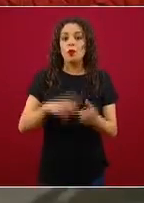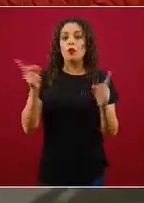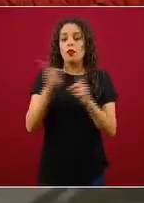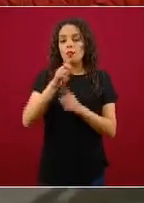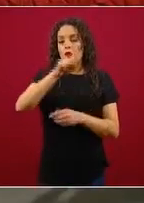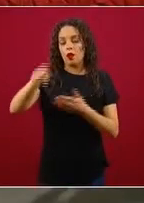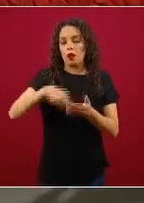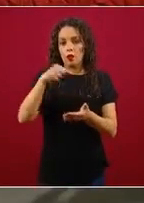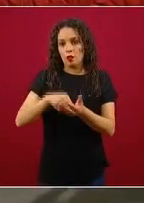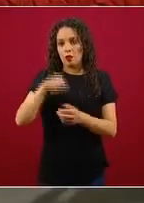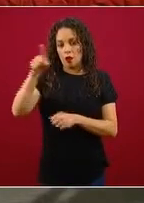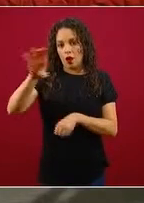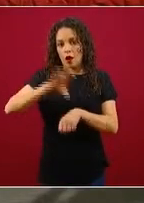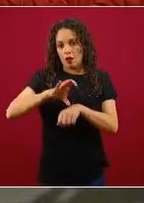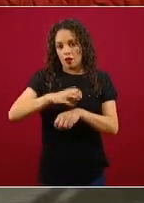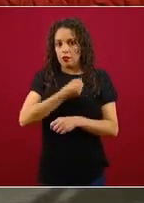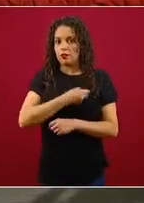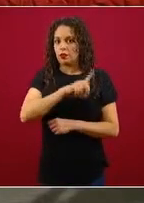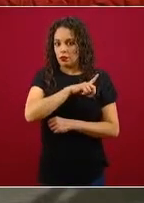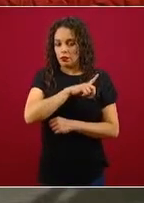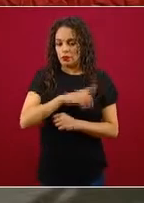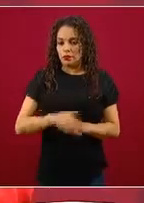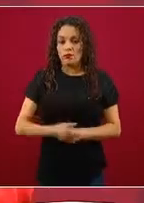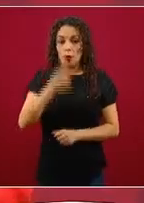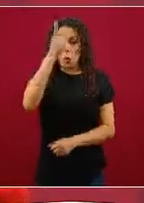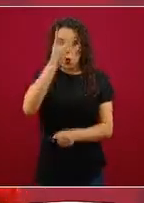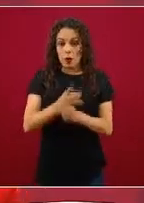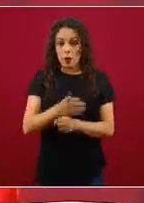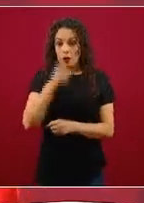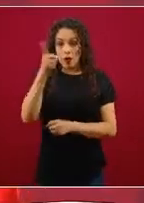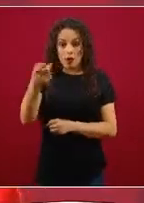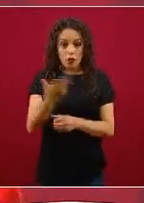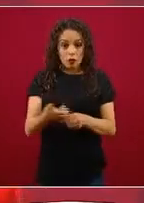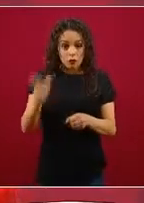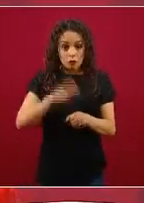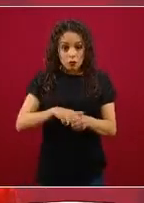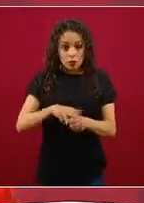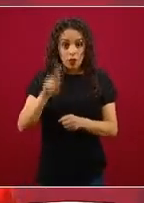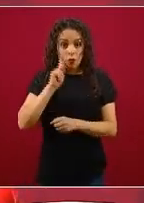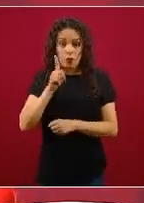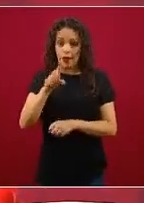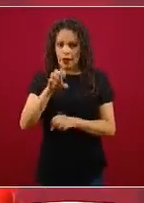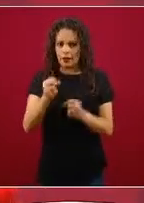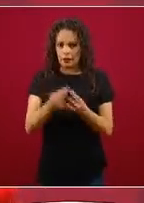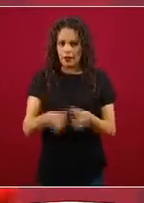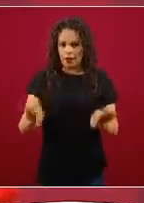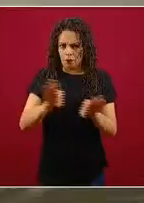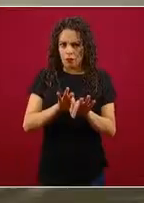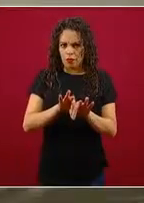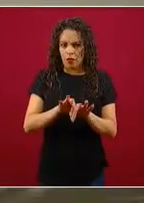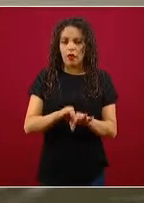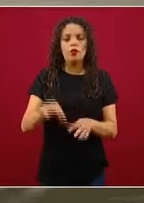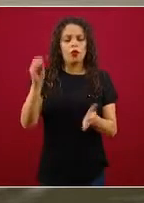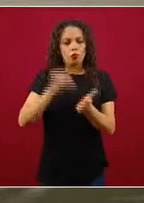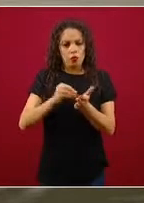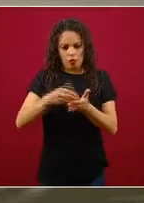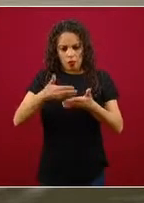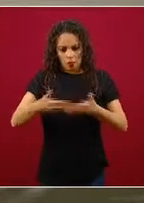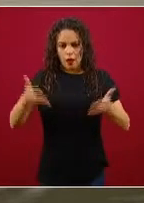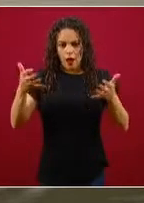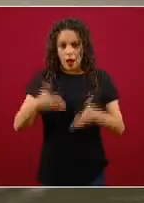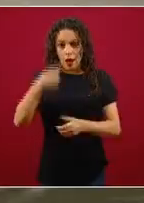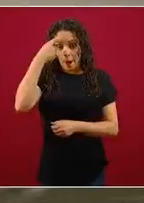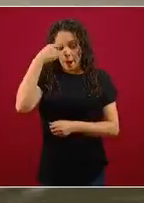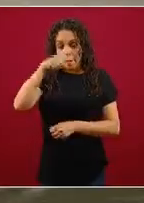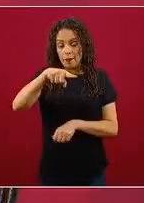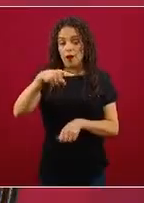importante, porque no es sólo la toma de muestra en el hospital, que es importante y que se sigue haciendo, a los enfermos graves. No es sólo la